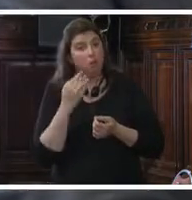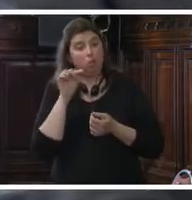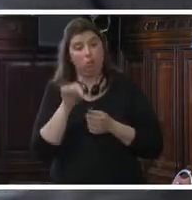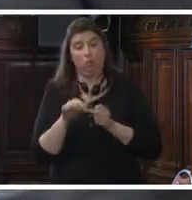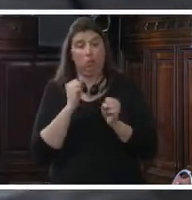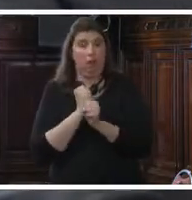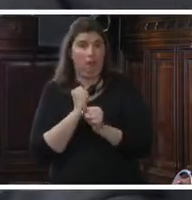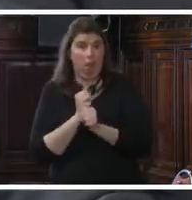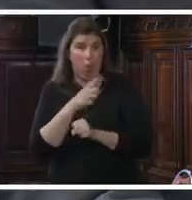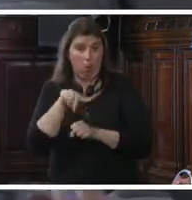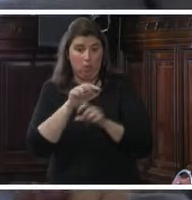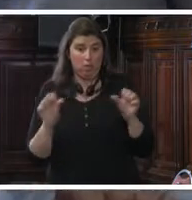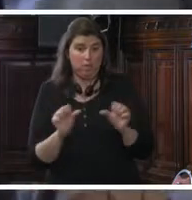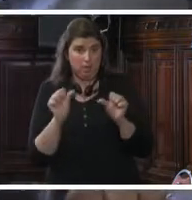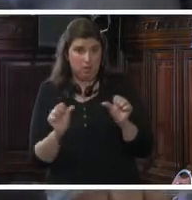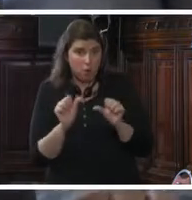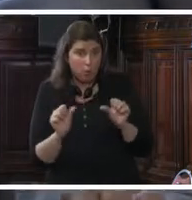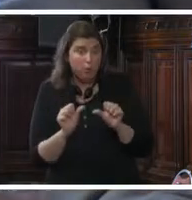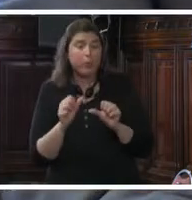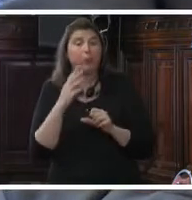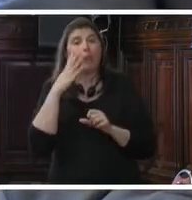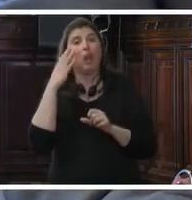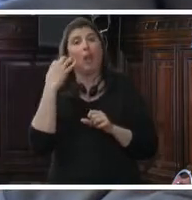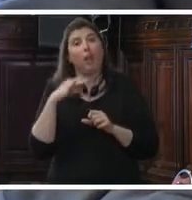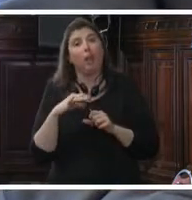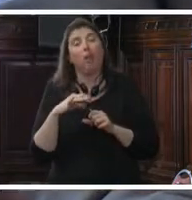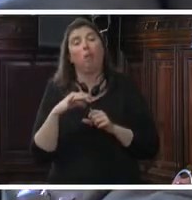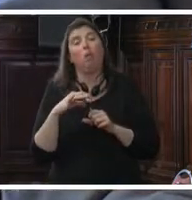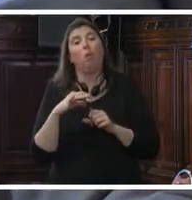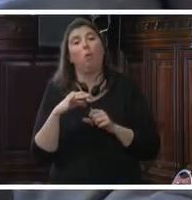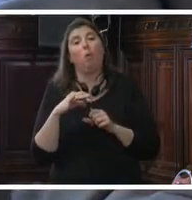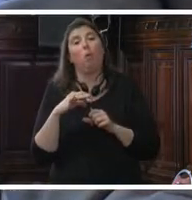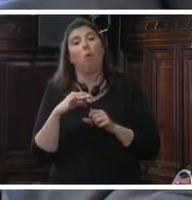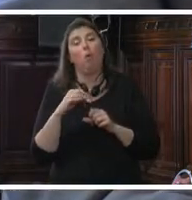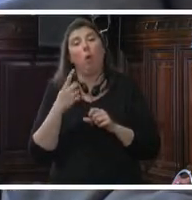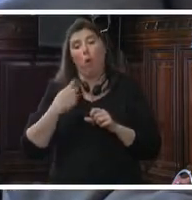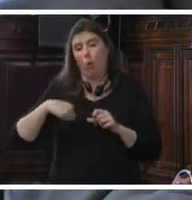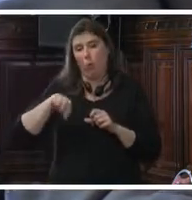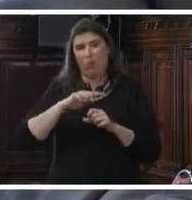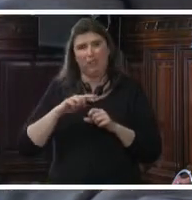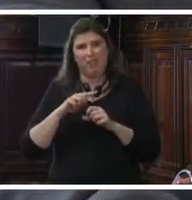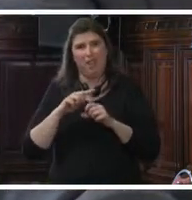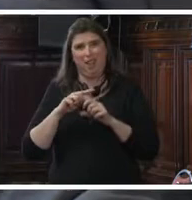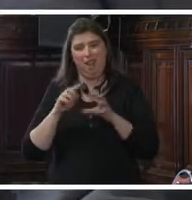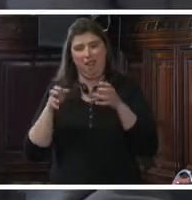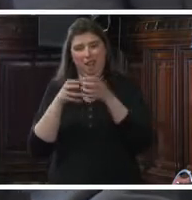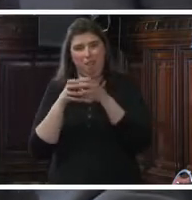creo que la unidad de... nuestra unidad especial de